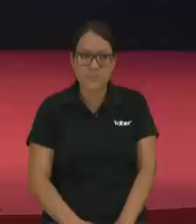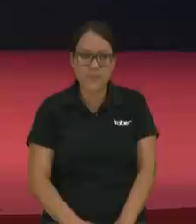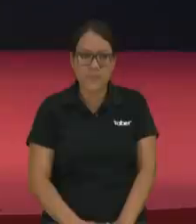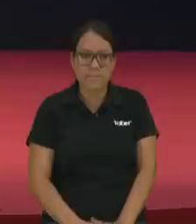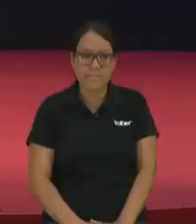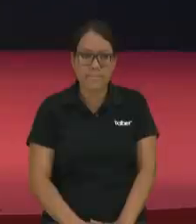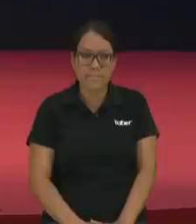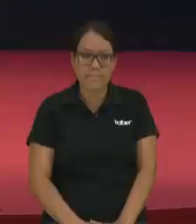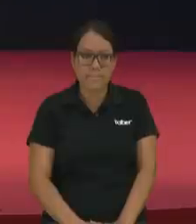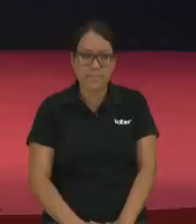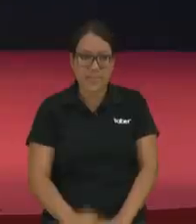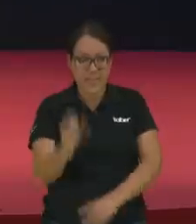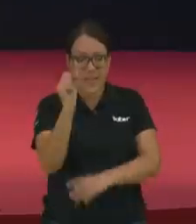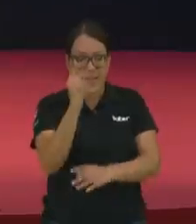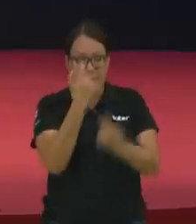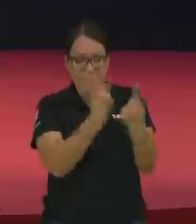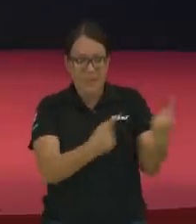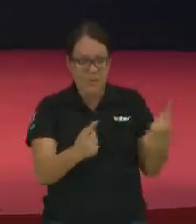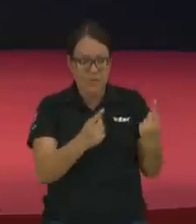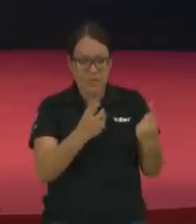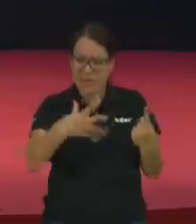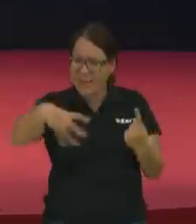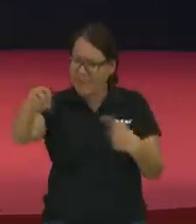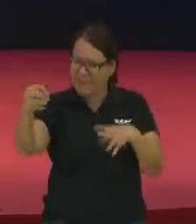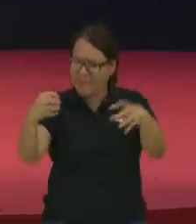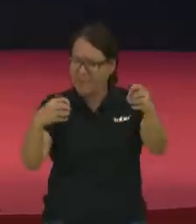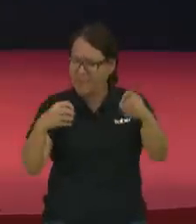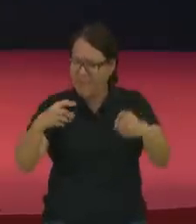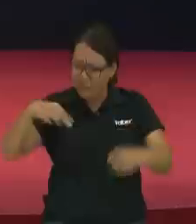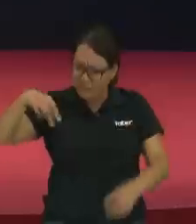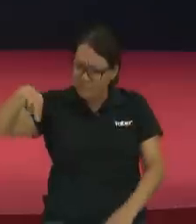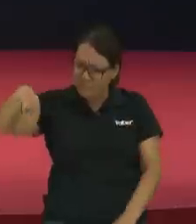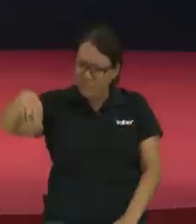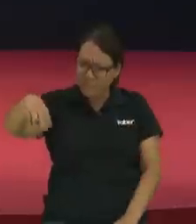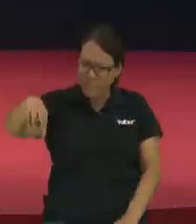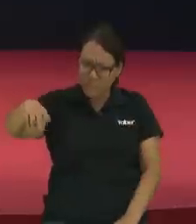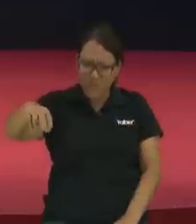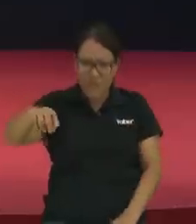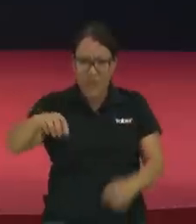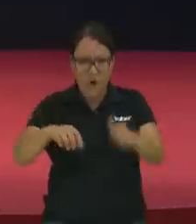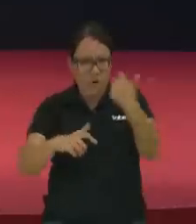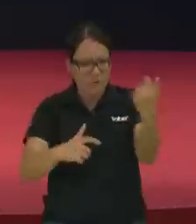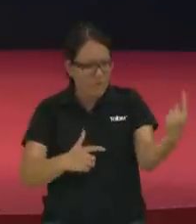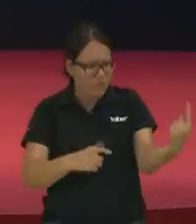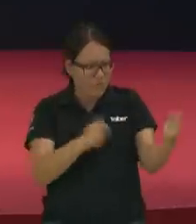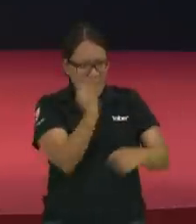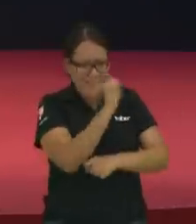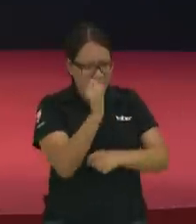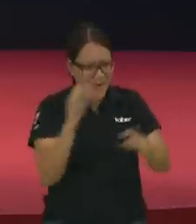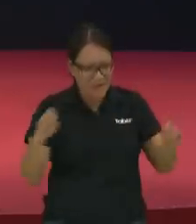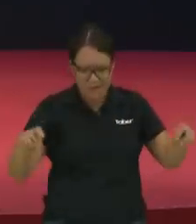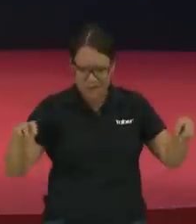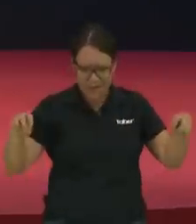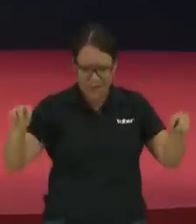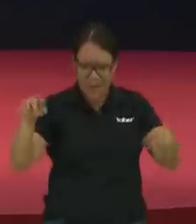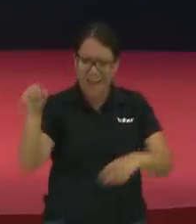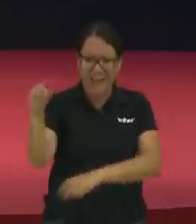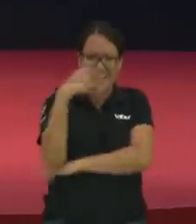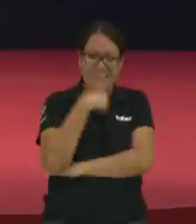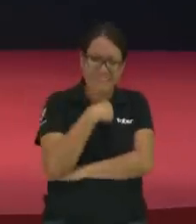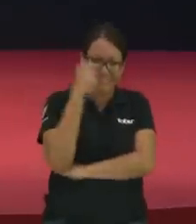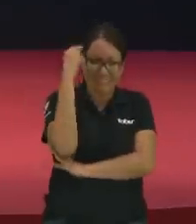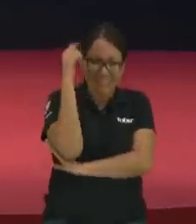Vean gente que va caminando y usted bendecido con un carro, ¿me entiende? se puede llegar la hermanita a dos buses para tomar,